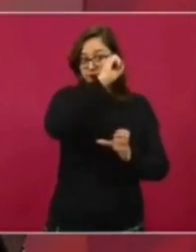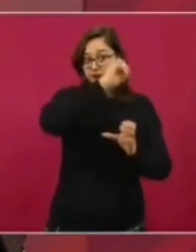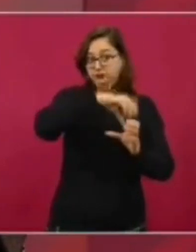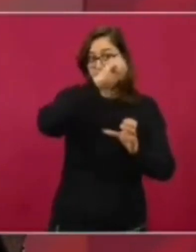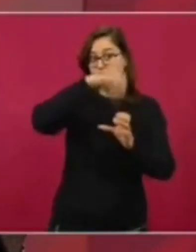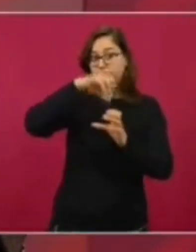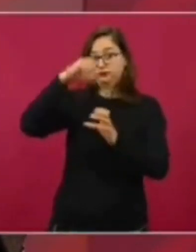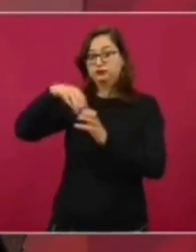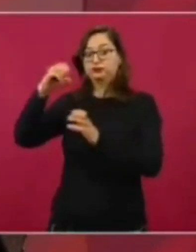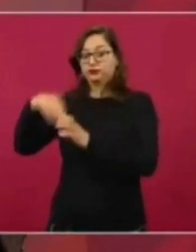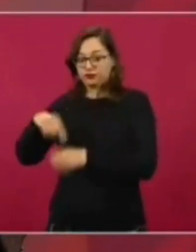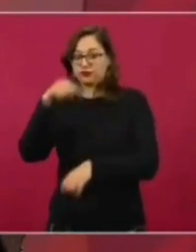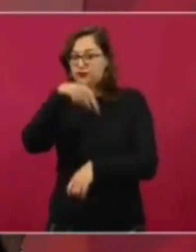paisanos al Banco del Bienestar.